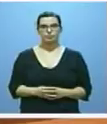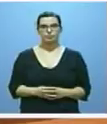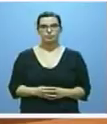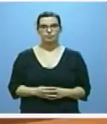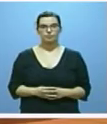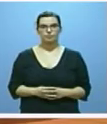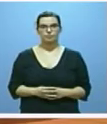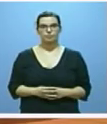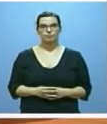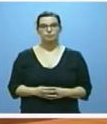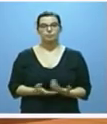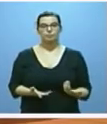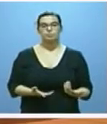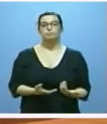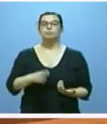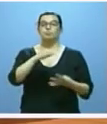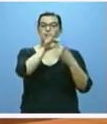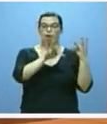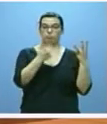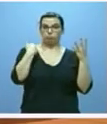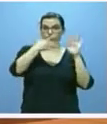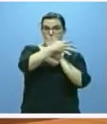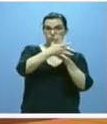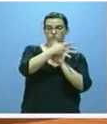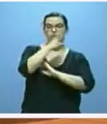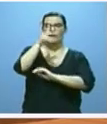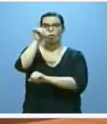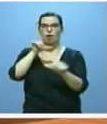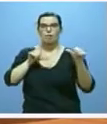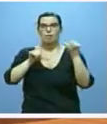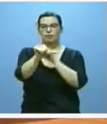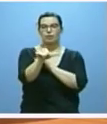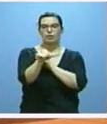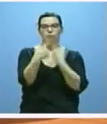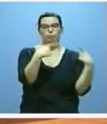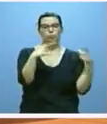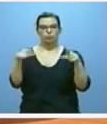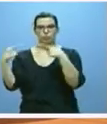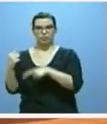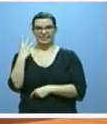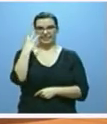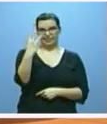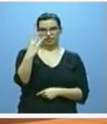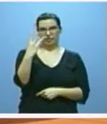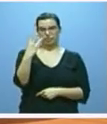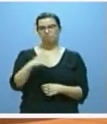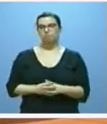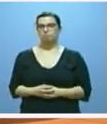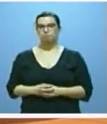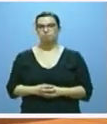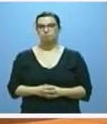Sentado lo anterior, estructuraré el resto de mi intervención en tres grandes apartados, analizando la situación